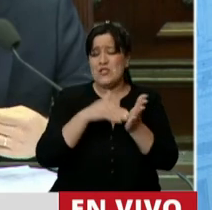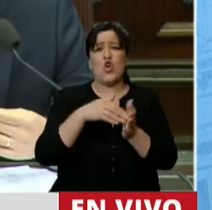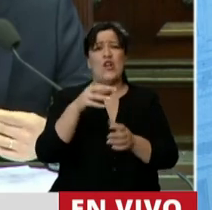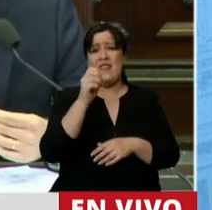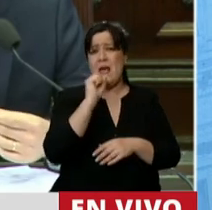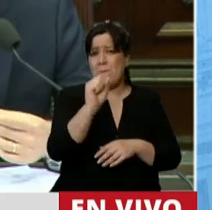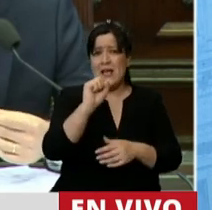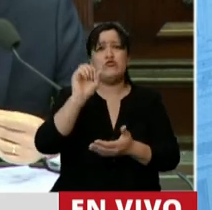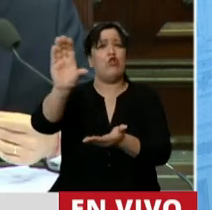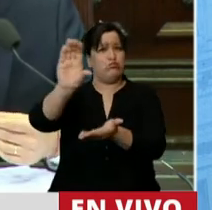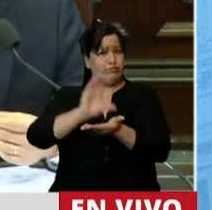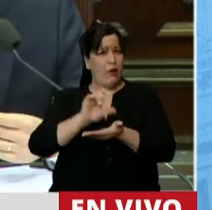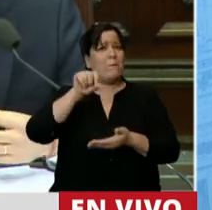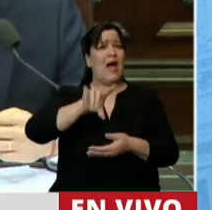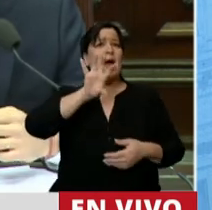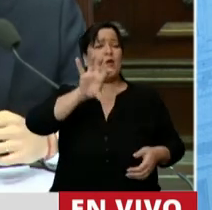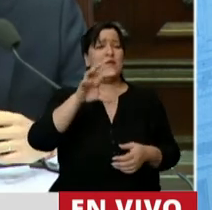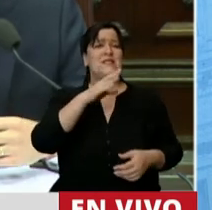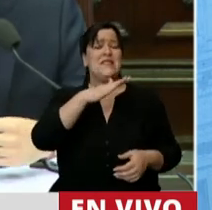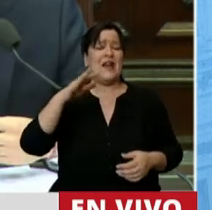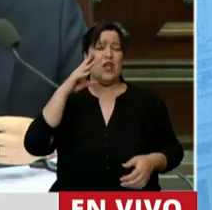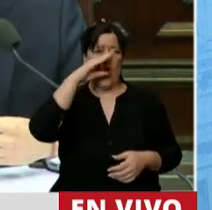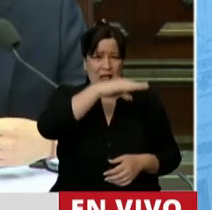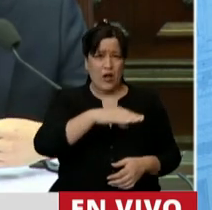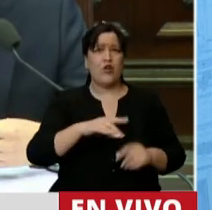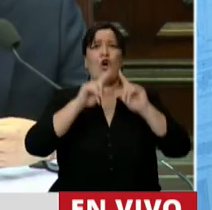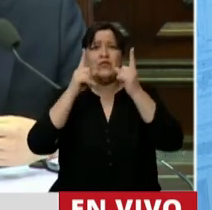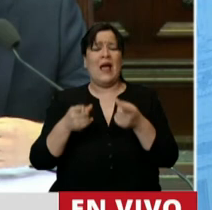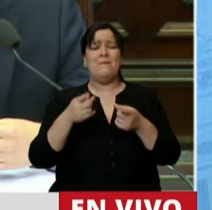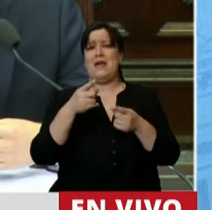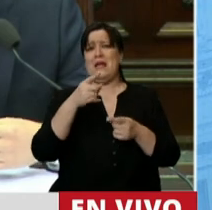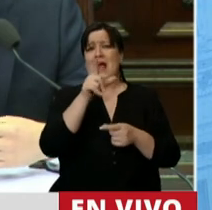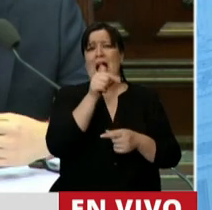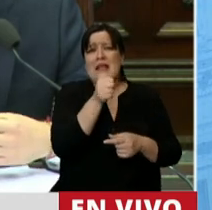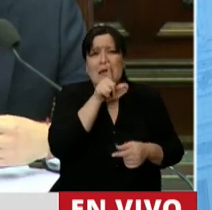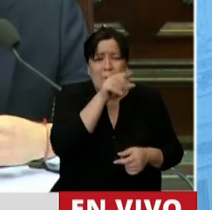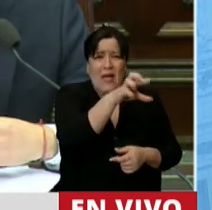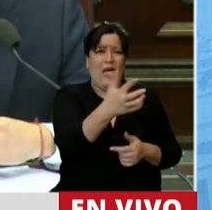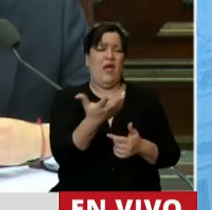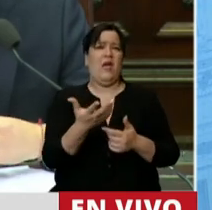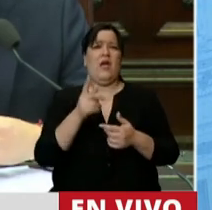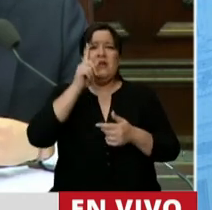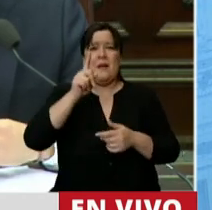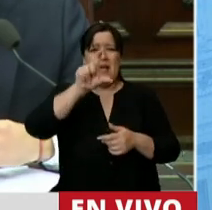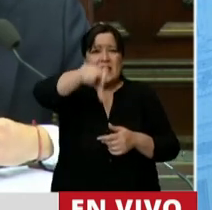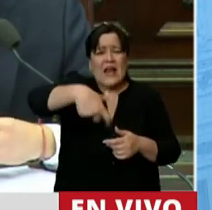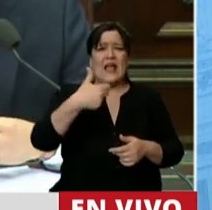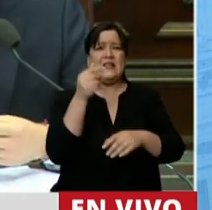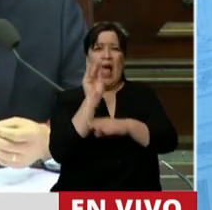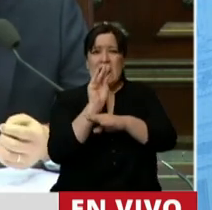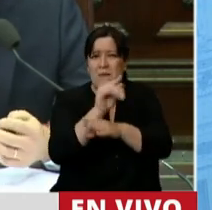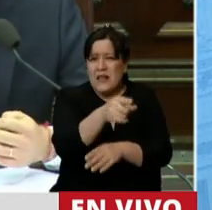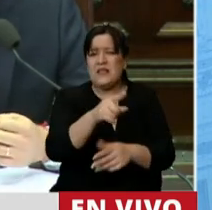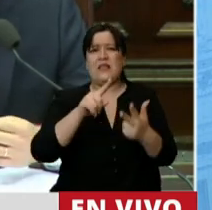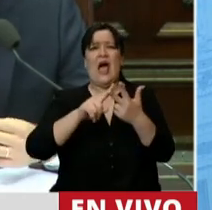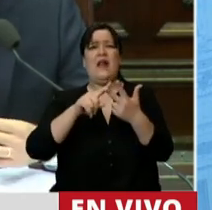financiera a Río Negro. Más de 5.000 millones en ATP, en tarjeta alimentar, en asignaciones